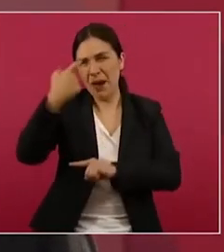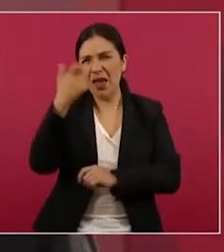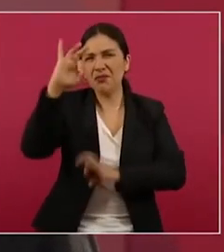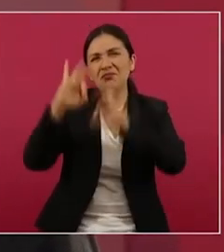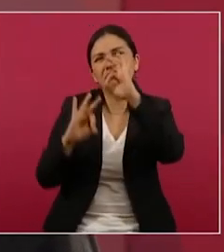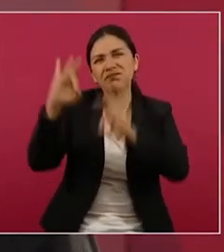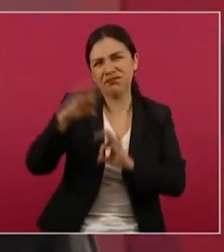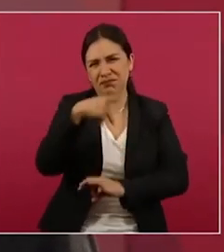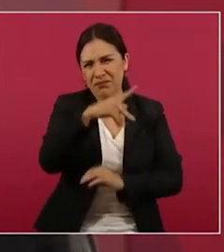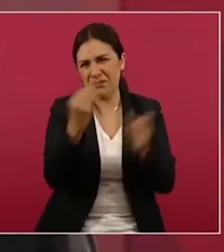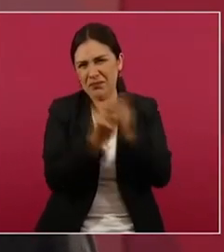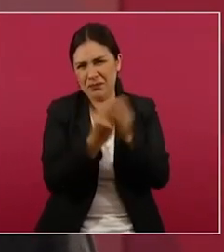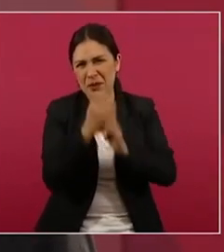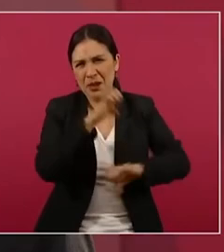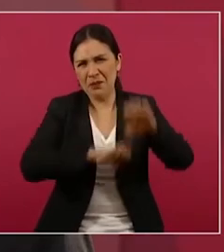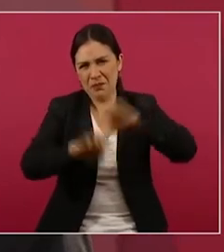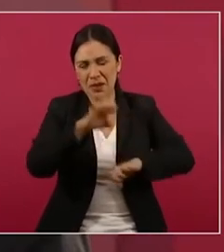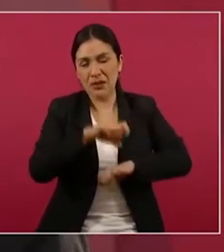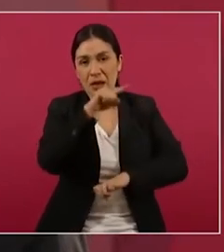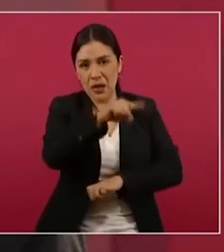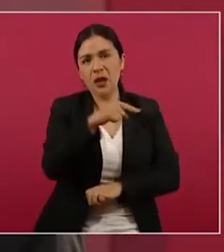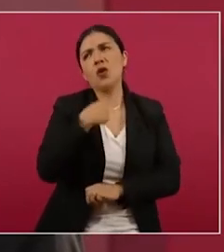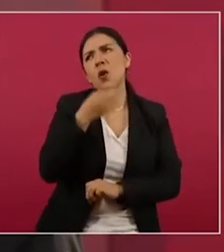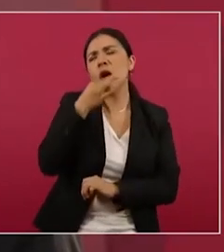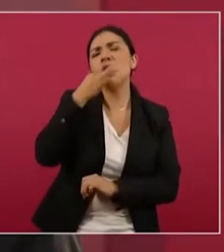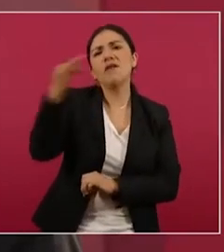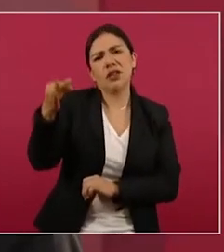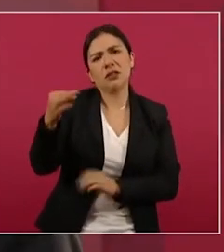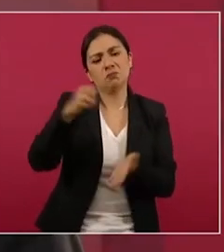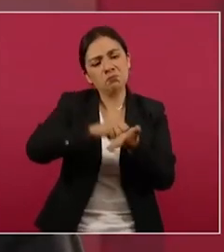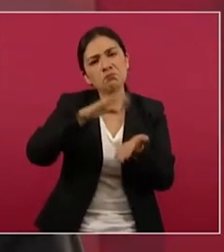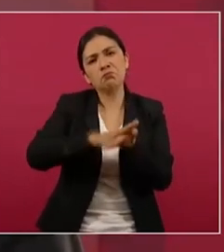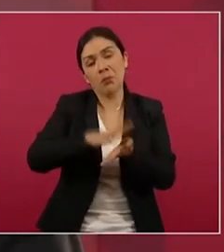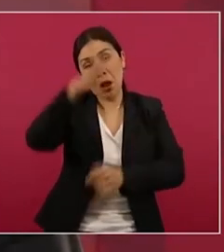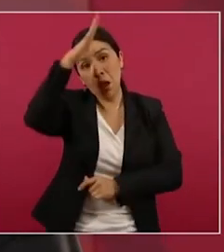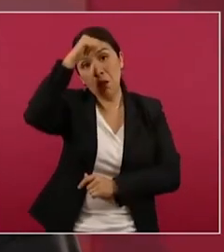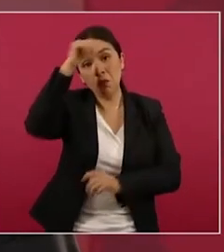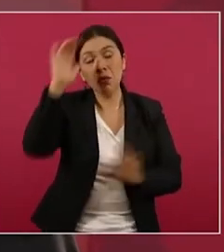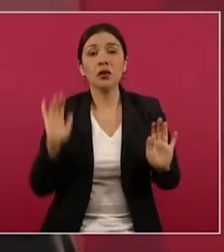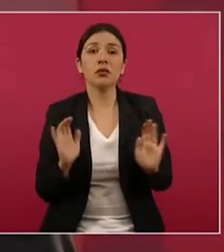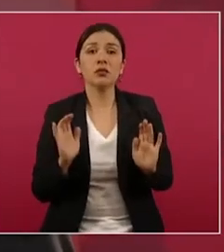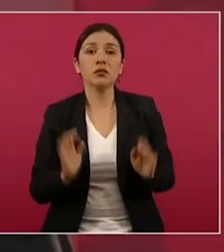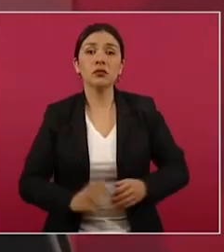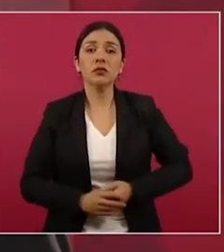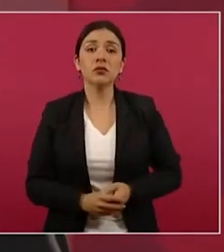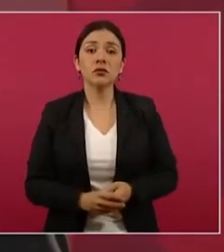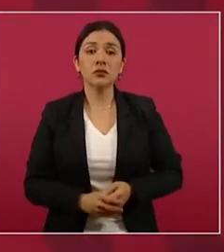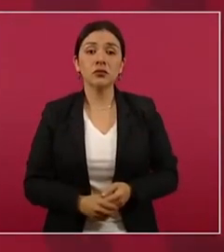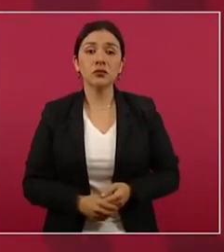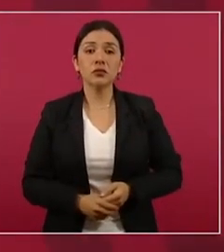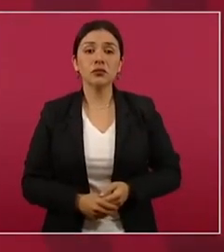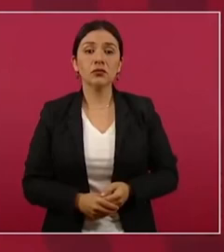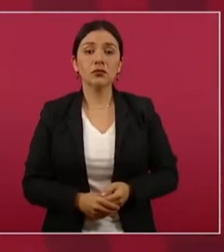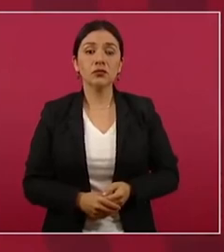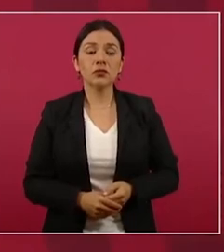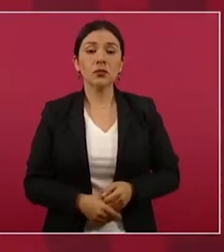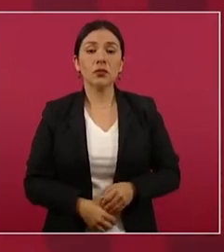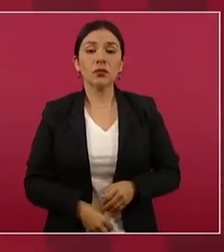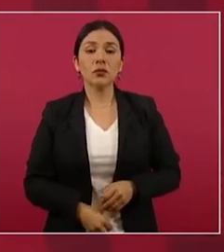la empresa, porque